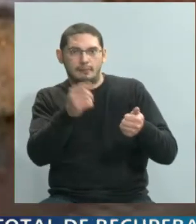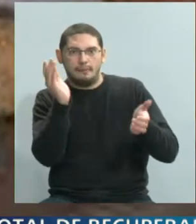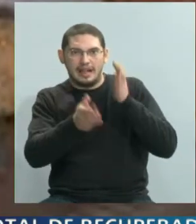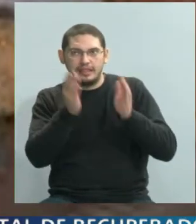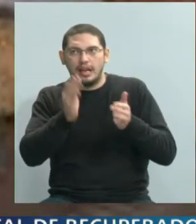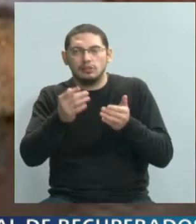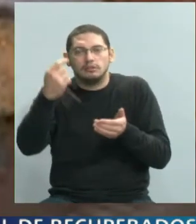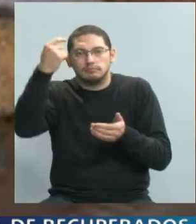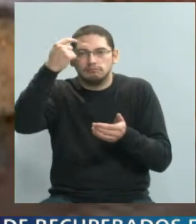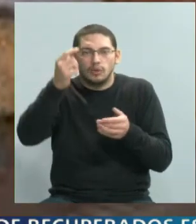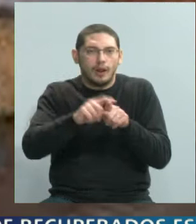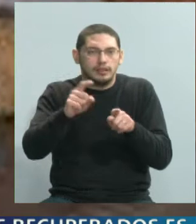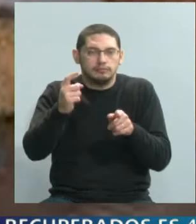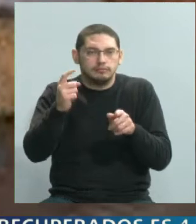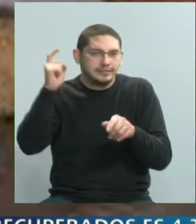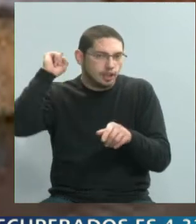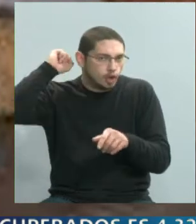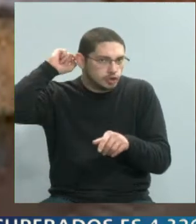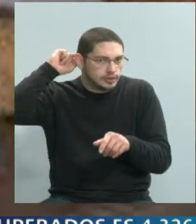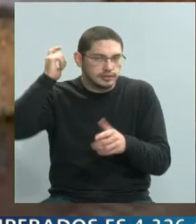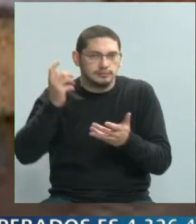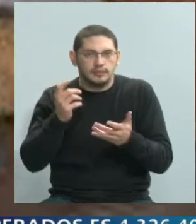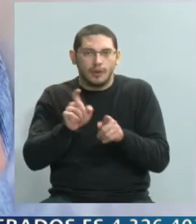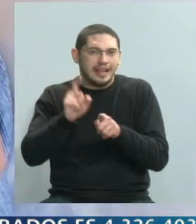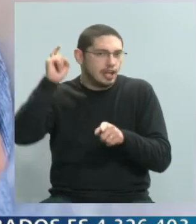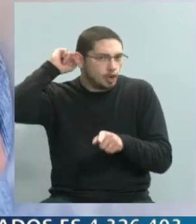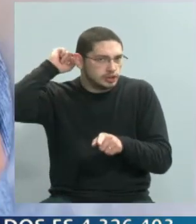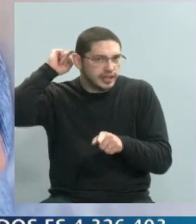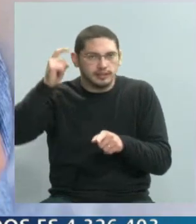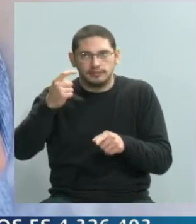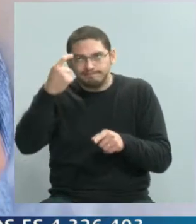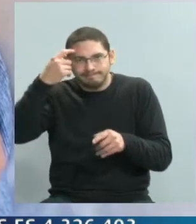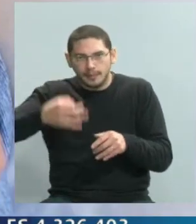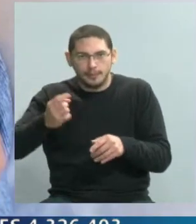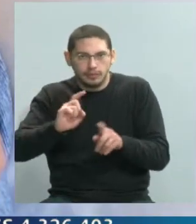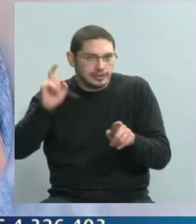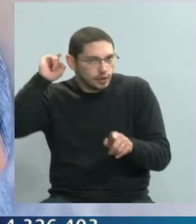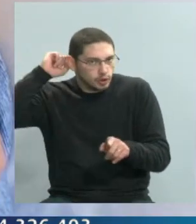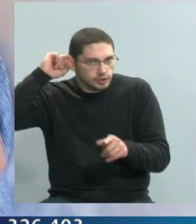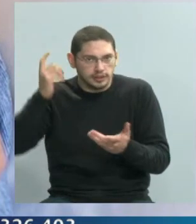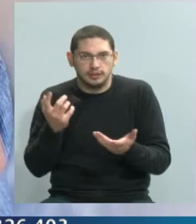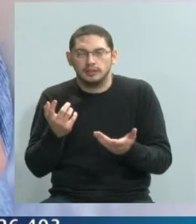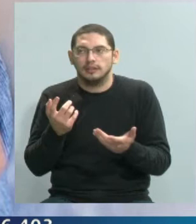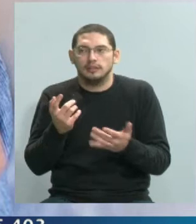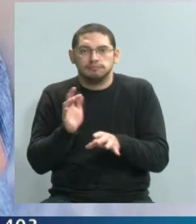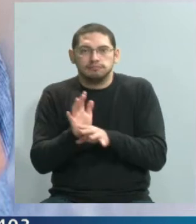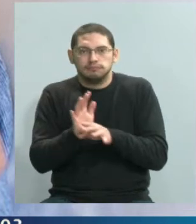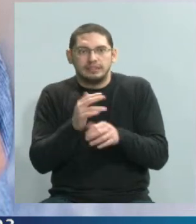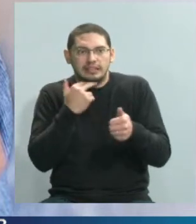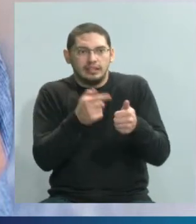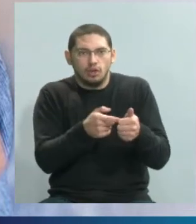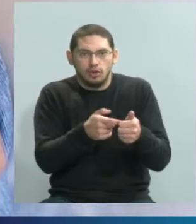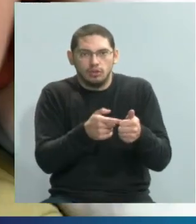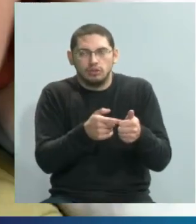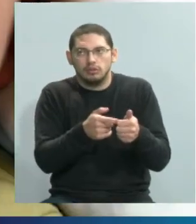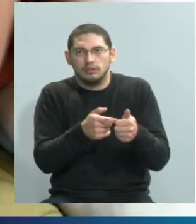inconsciente, que es lo que se da discusión en estos momentos, en lo que es salud mental, son conscientes de estos actos. Saben que si a su hija o a su hijo